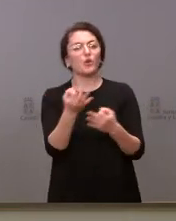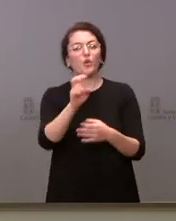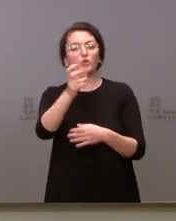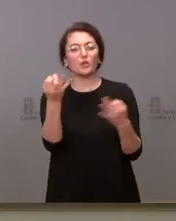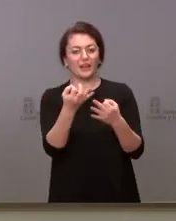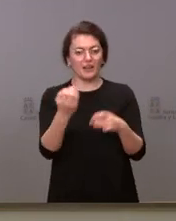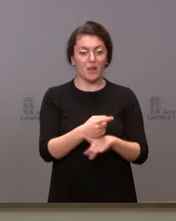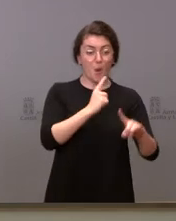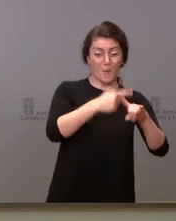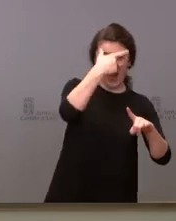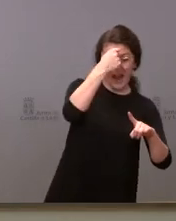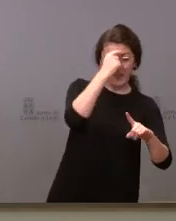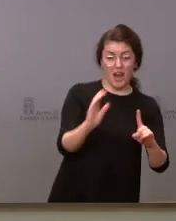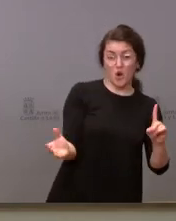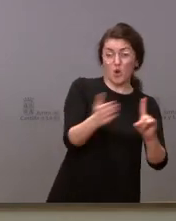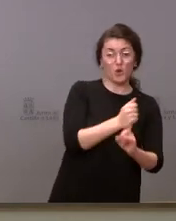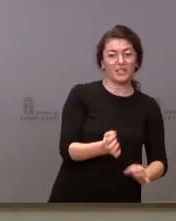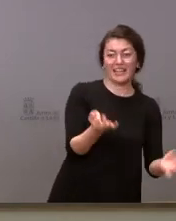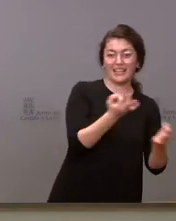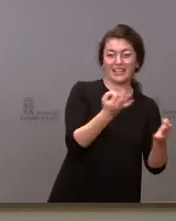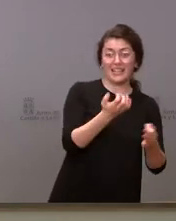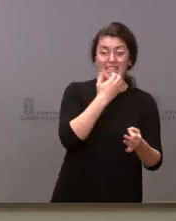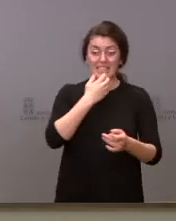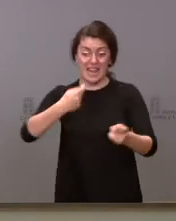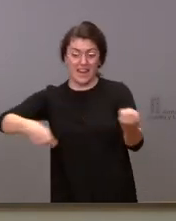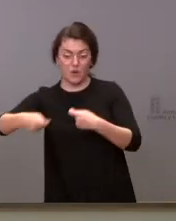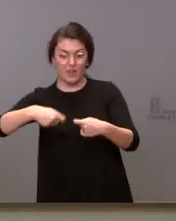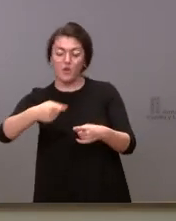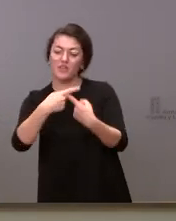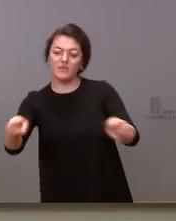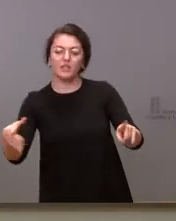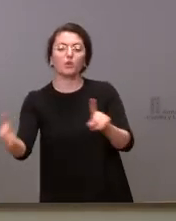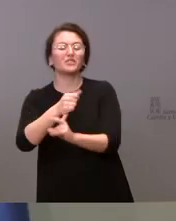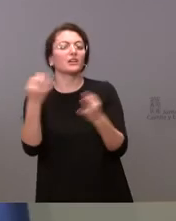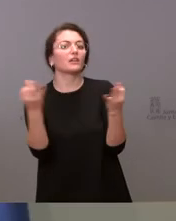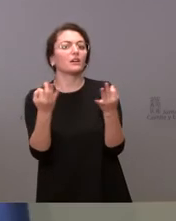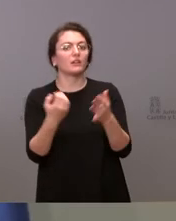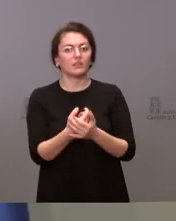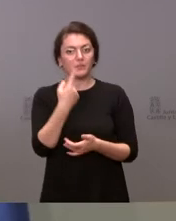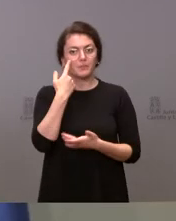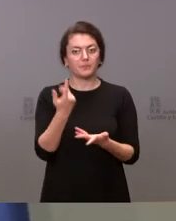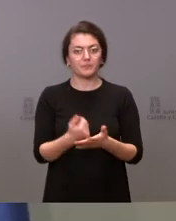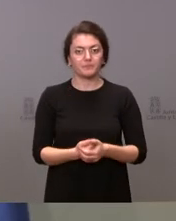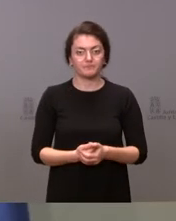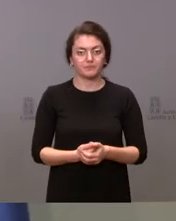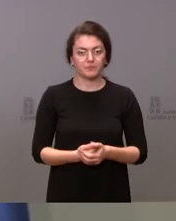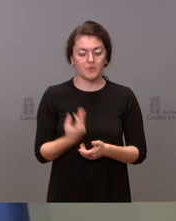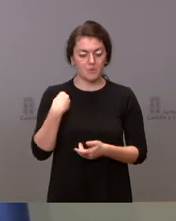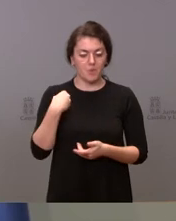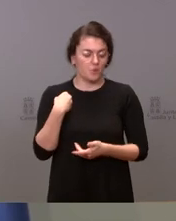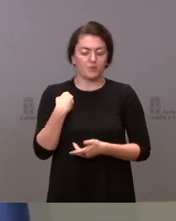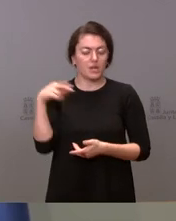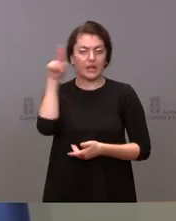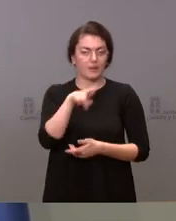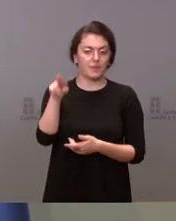que no se hubiera hecho, que no se fuera a hacer en su negociación? Le insisto que el caso que usted ha mencionado